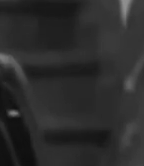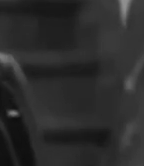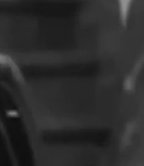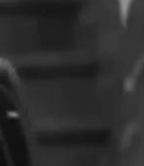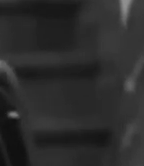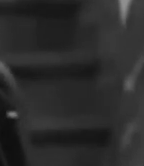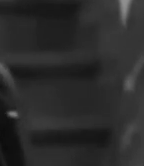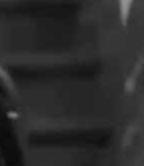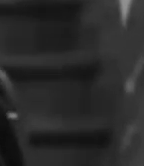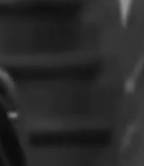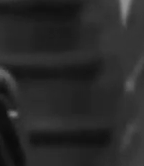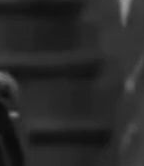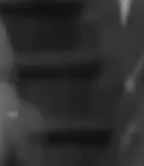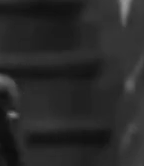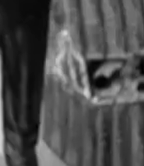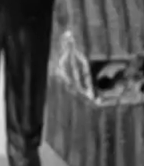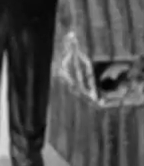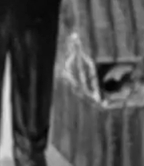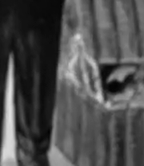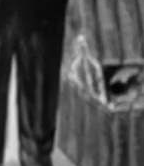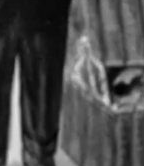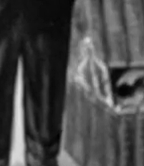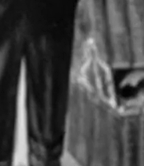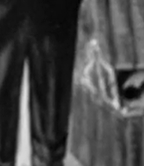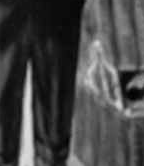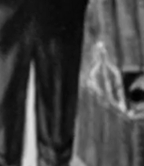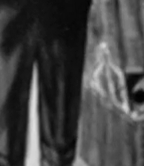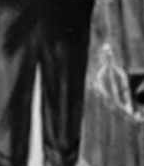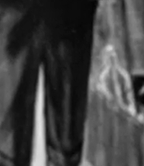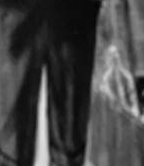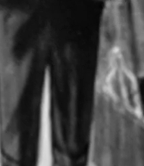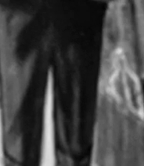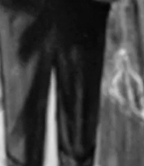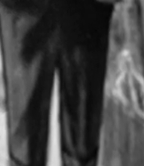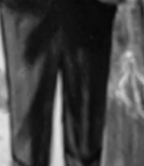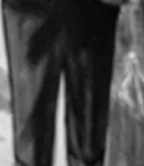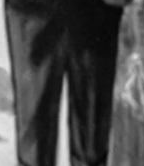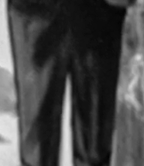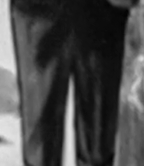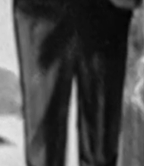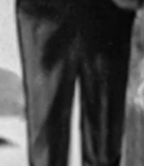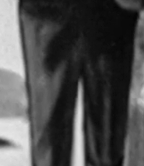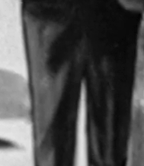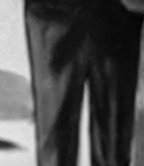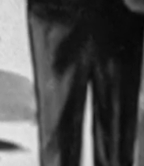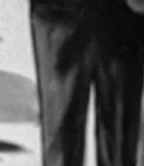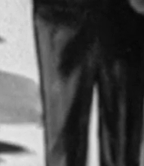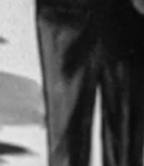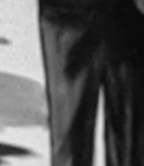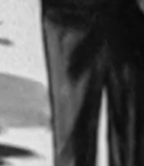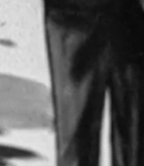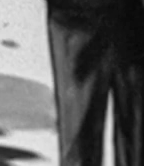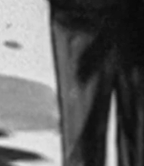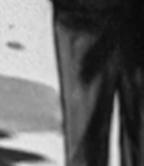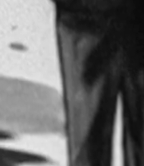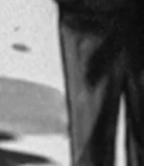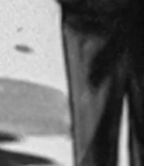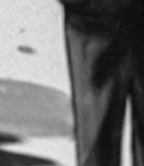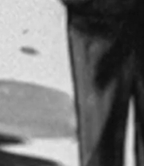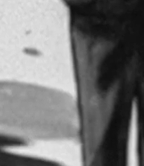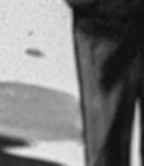hizo que se convirtiera en un clásico charles adams falleció a los 76 años el 29 de septiembre de